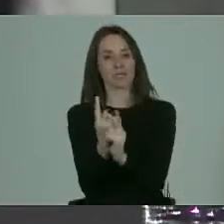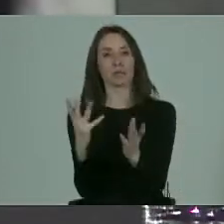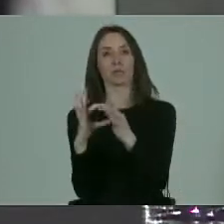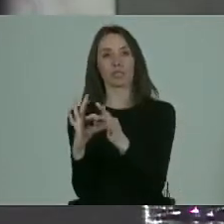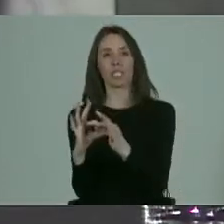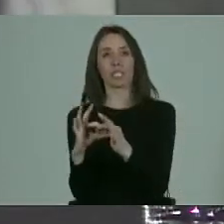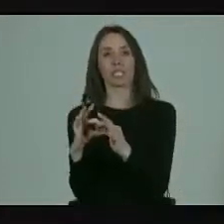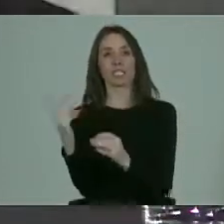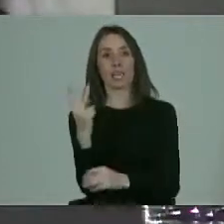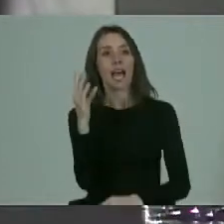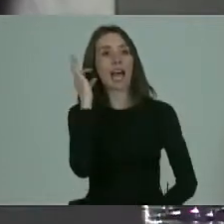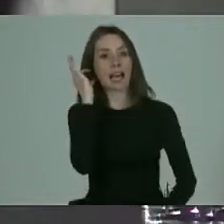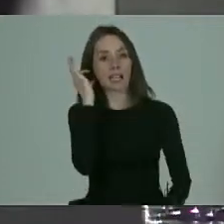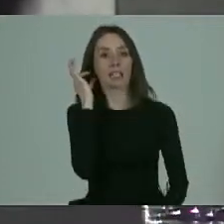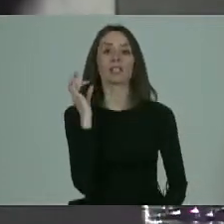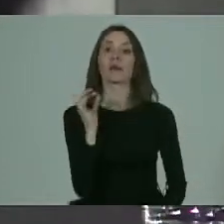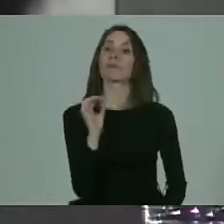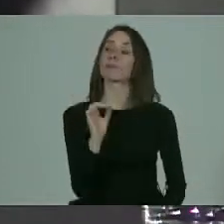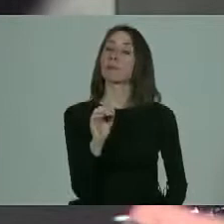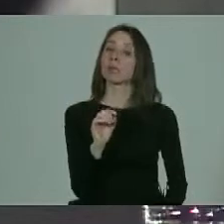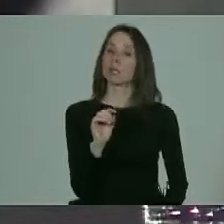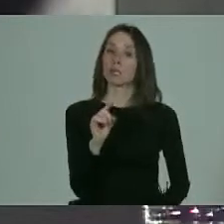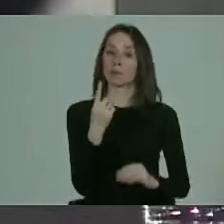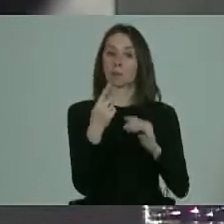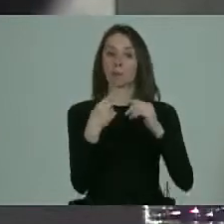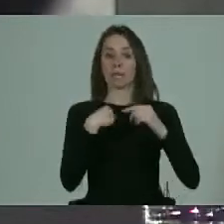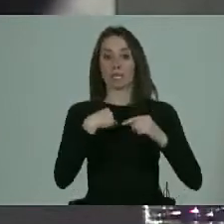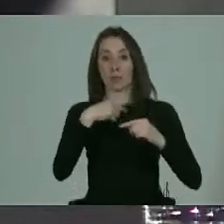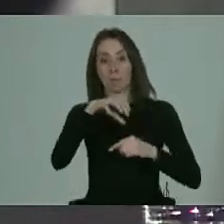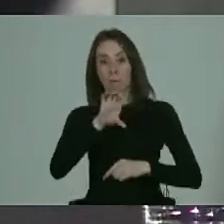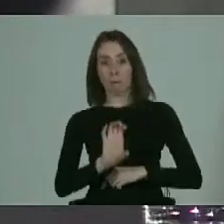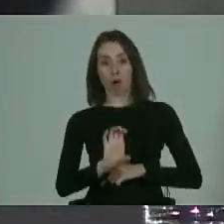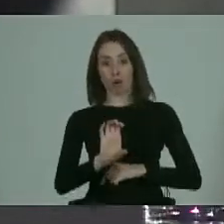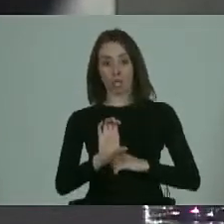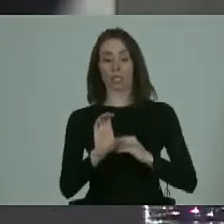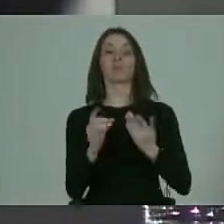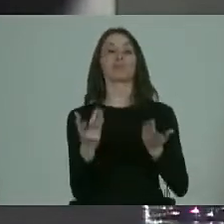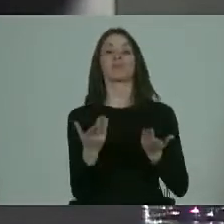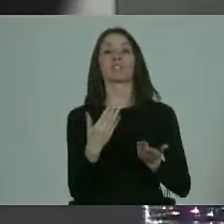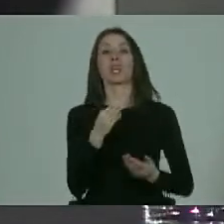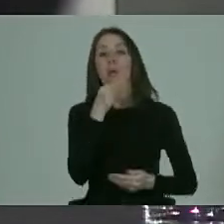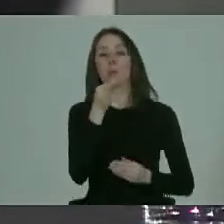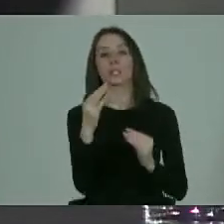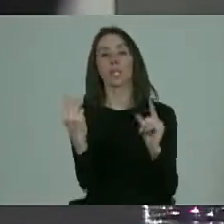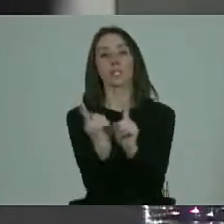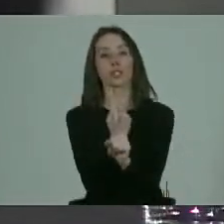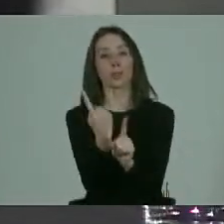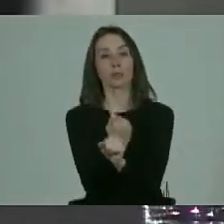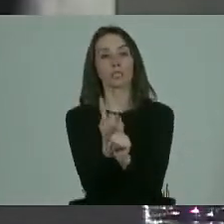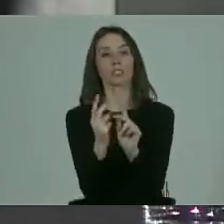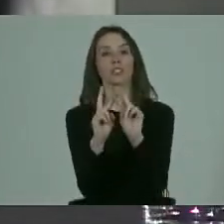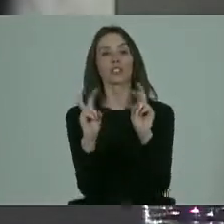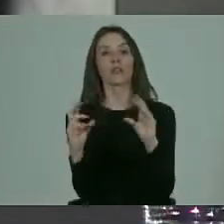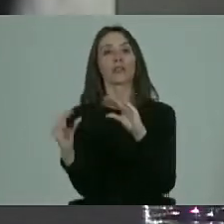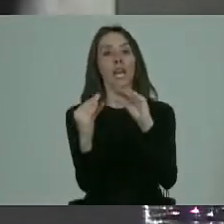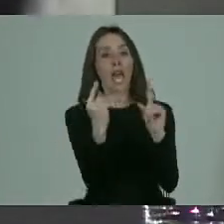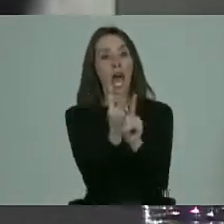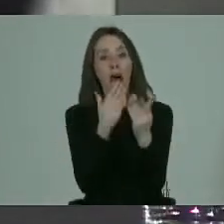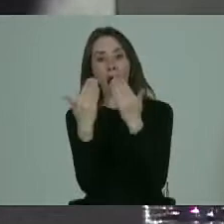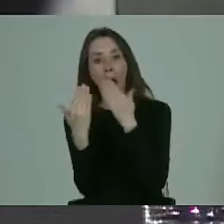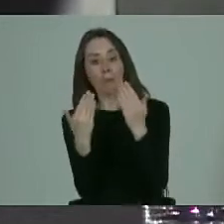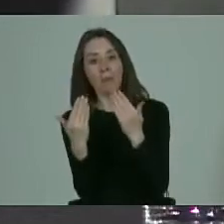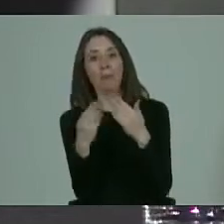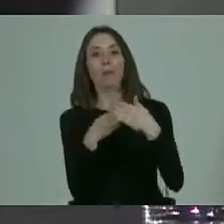a ellas, por supuesto. En la primera parte de nuestro bloque, les quiero contarles que el conversatorio es de hablemos sobre las